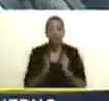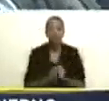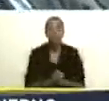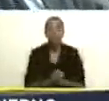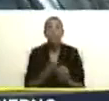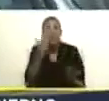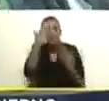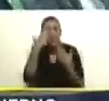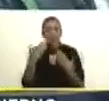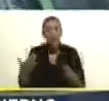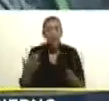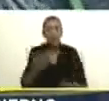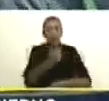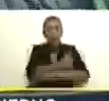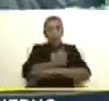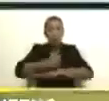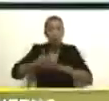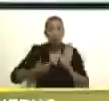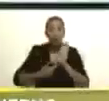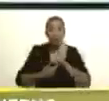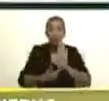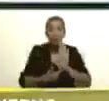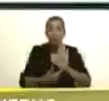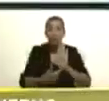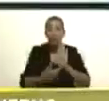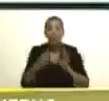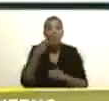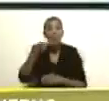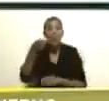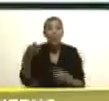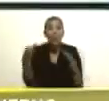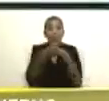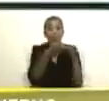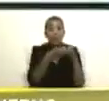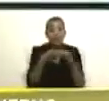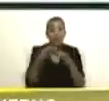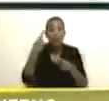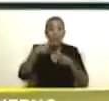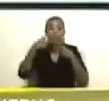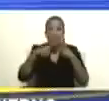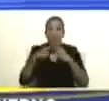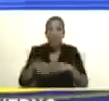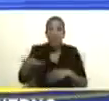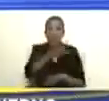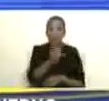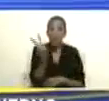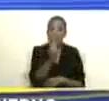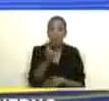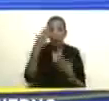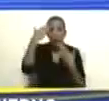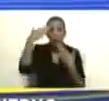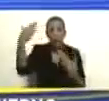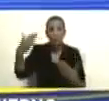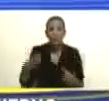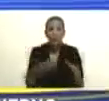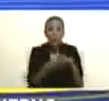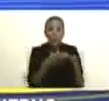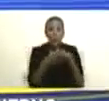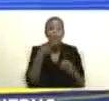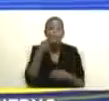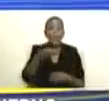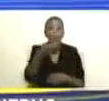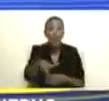saludo a los representantes de los partidos políticos de todo el país los partidos